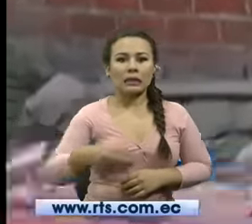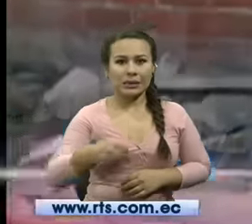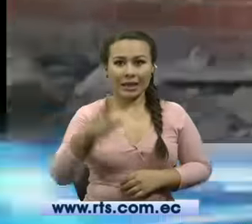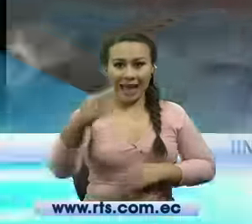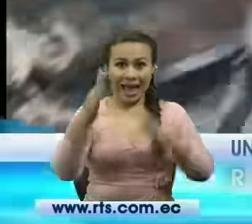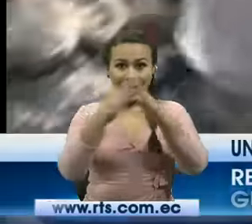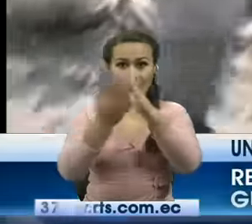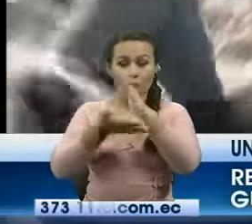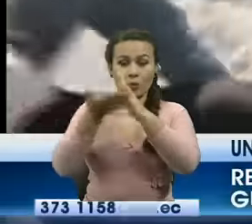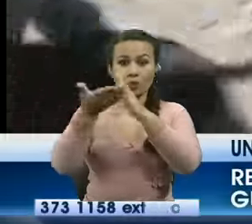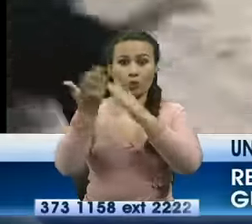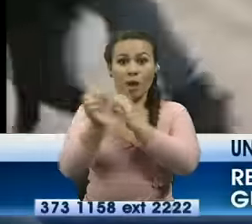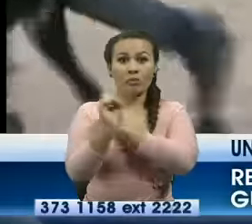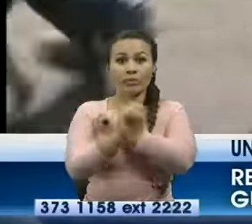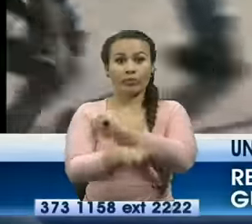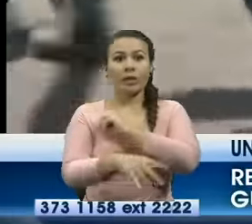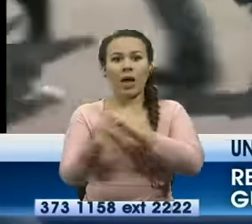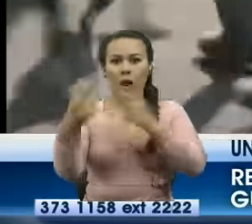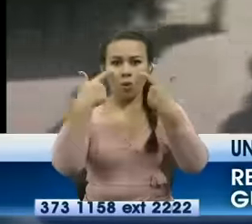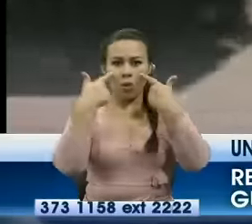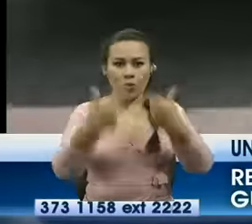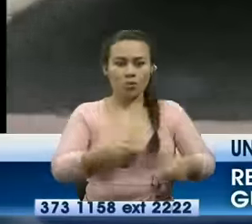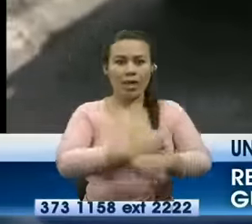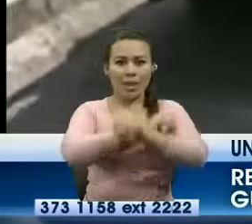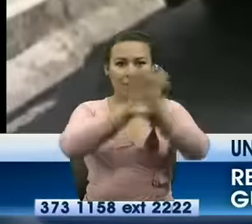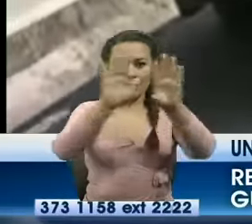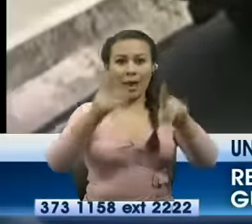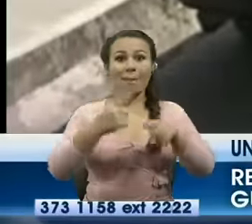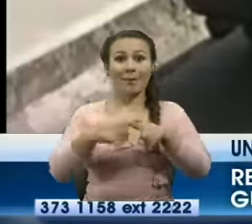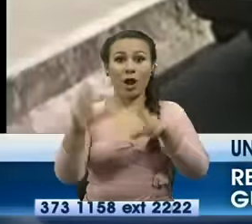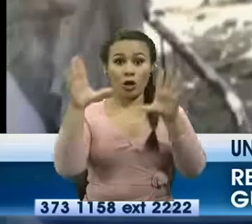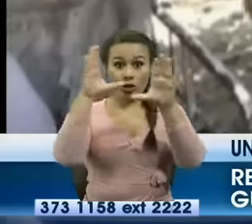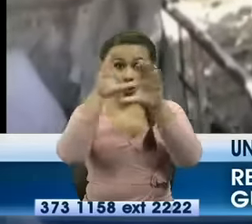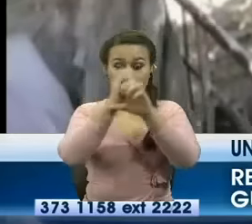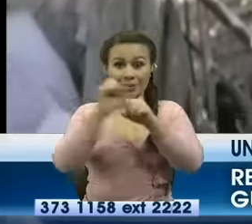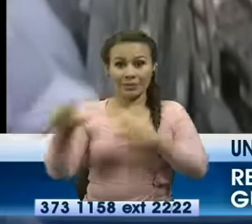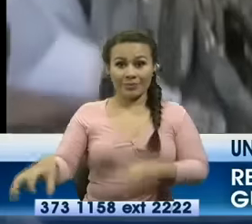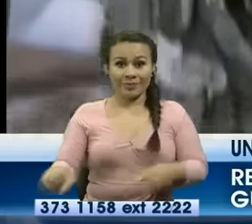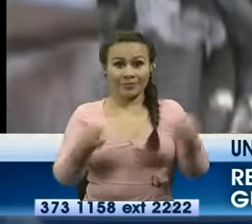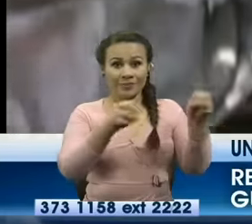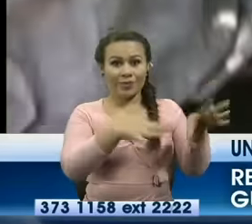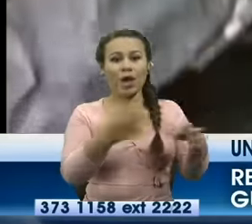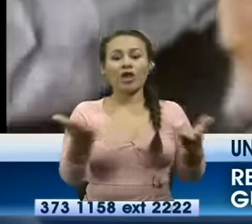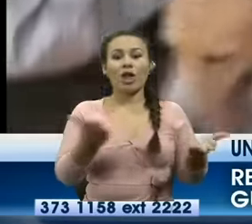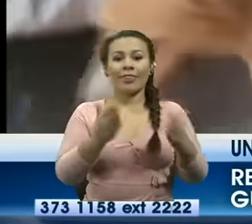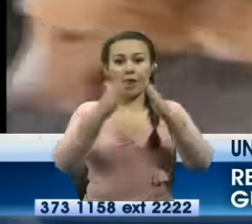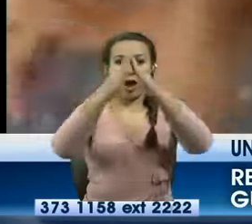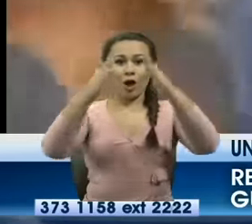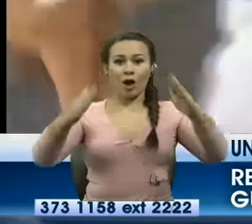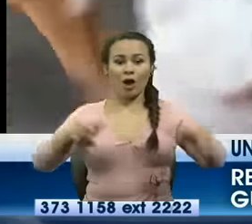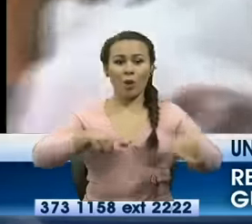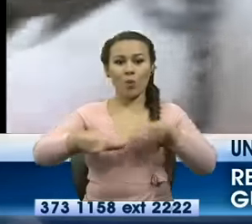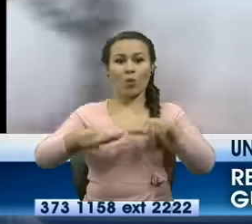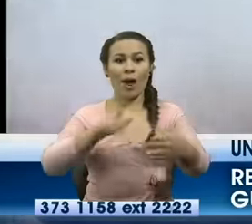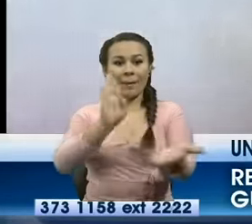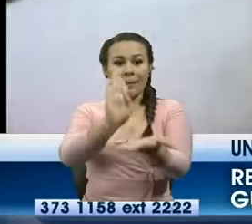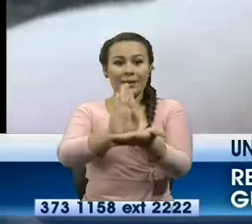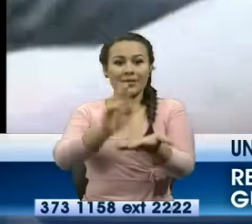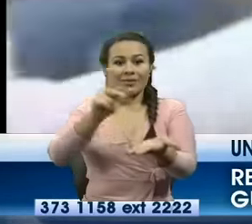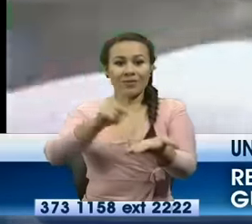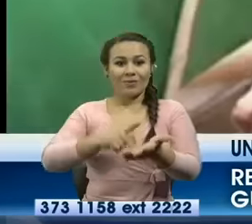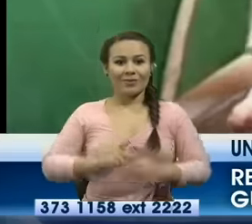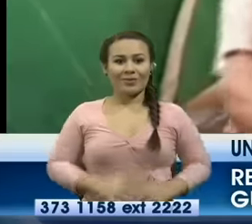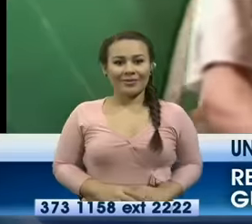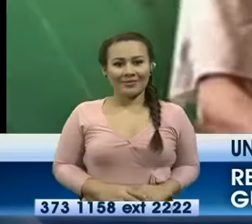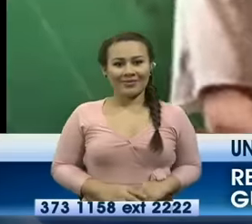casa en construcción abandonada los cuida durante el día pero en la noche los regresa a su hogar en el bloque 5 de Bastión Popular